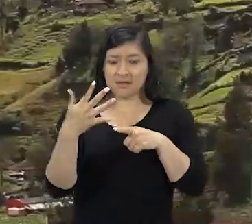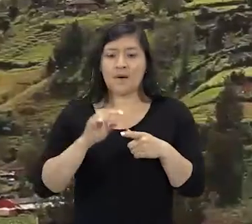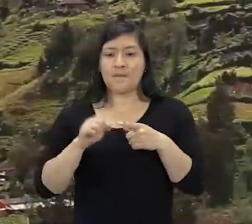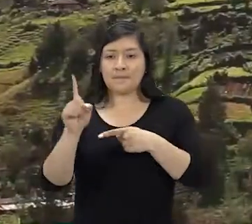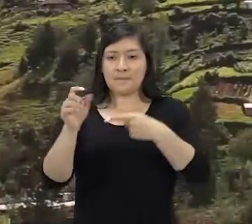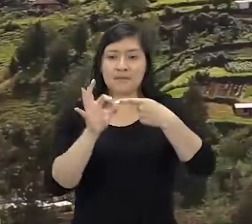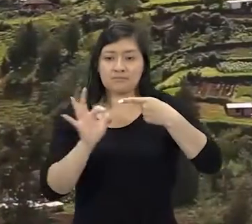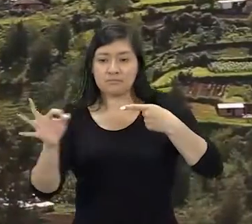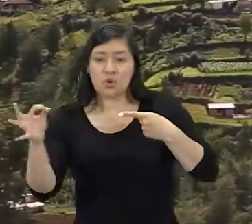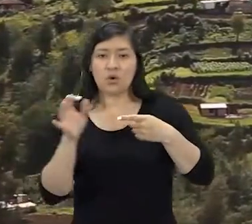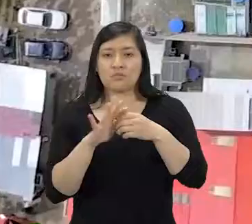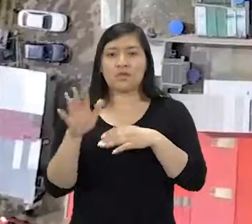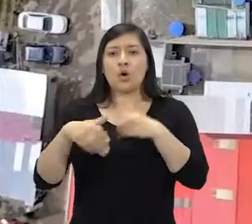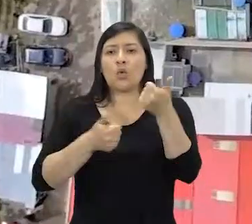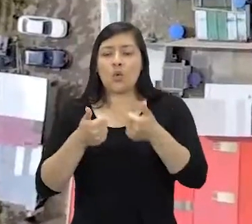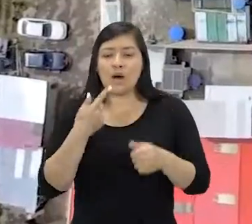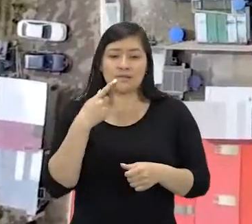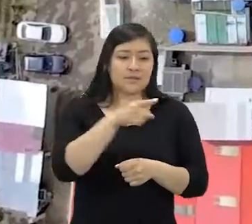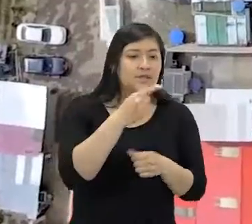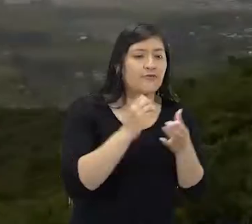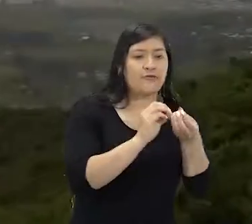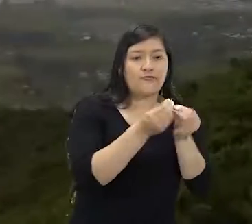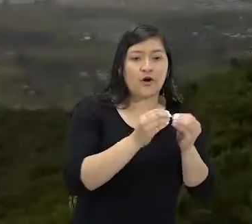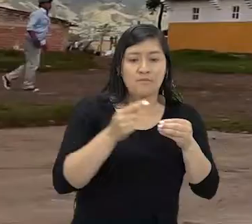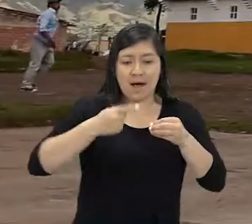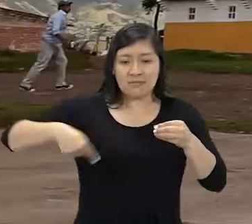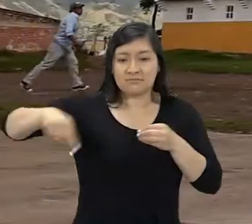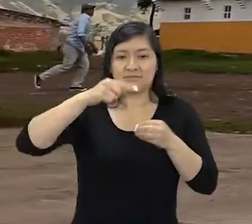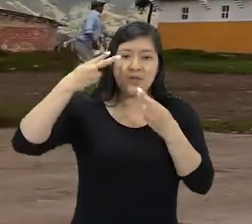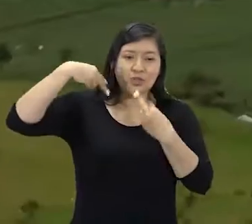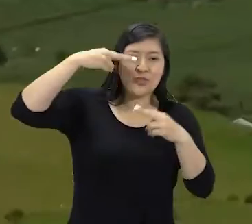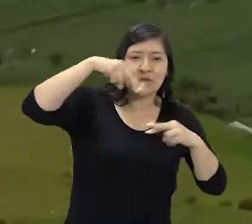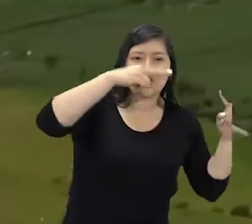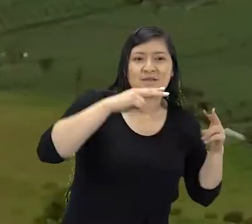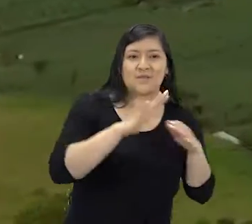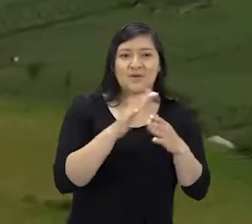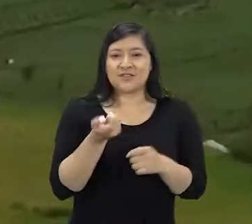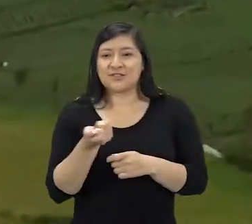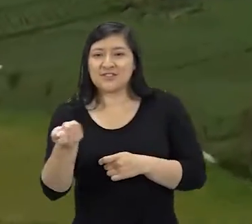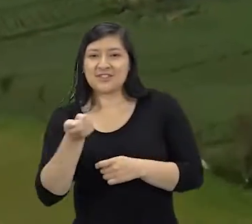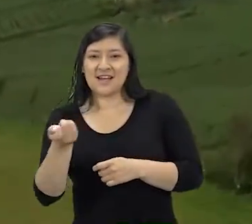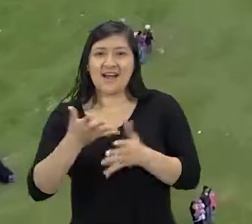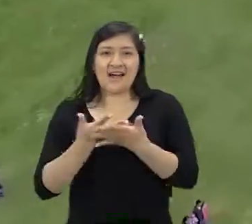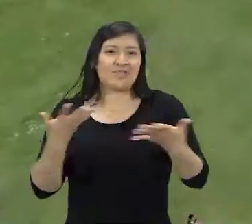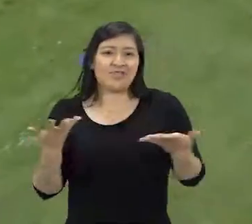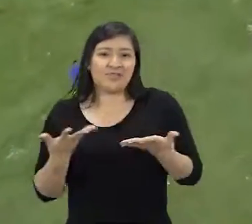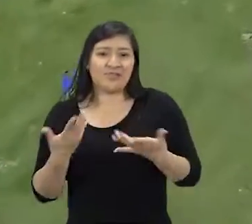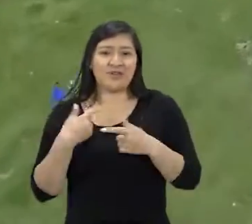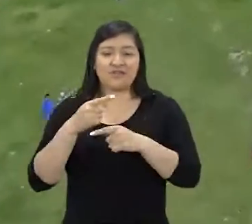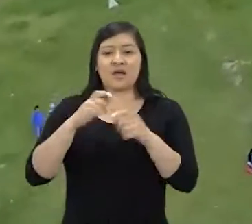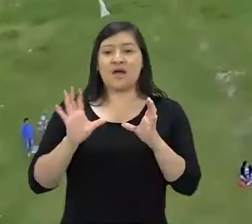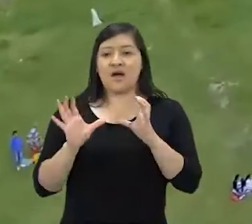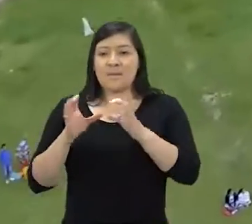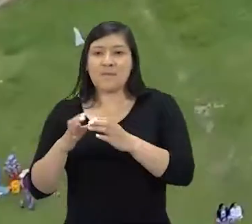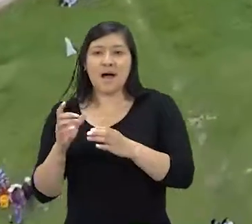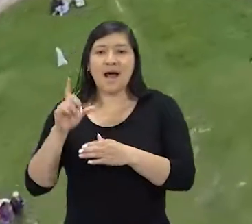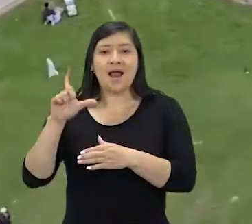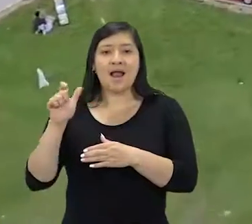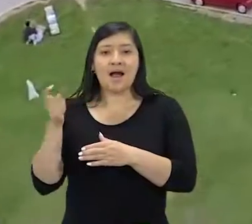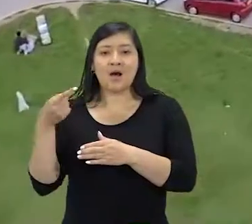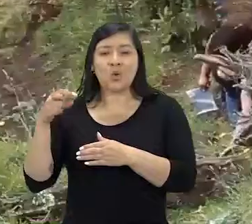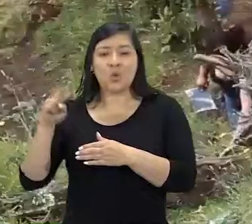Corredor Oriental, como es Laguna, Cabrera, San Fernando, Mocondino y Huesaquillo, resaltando todos sus lugares turísticos